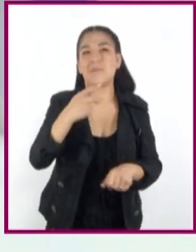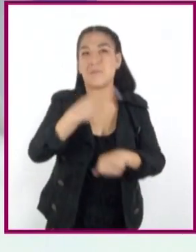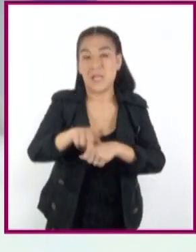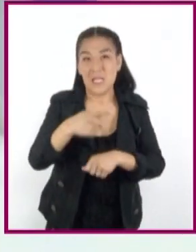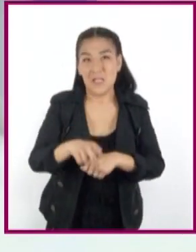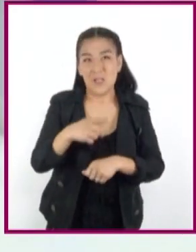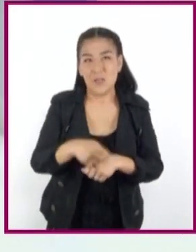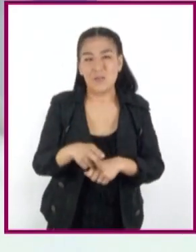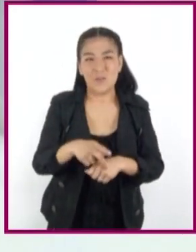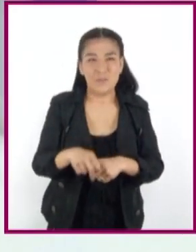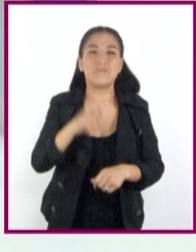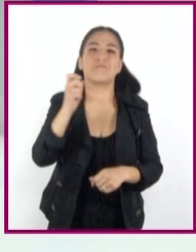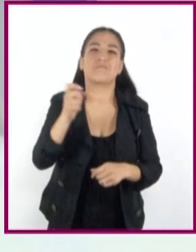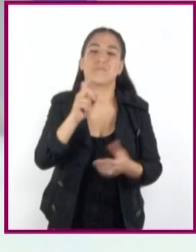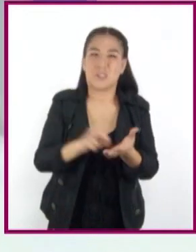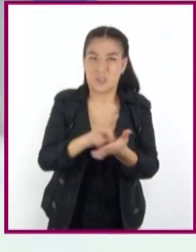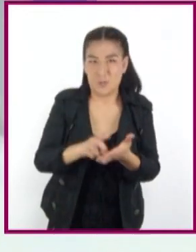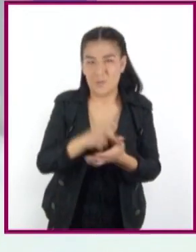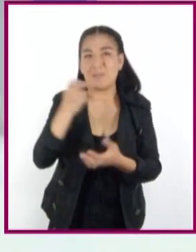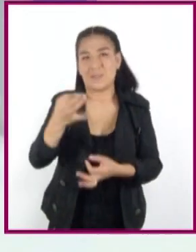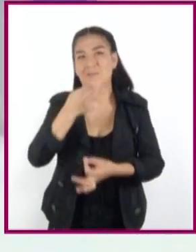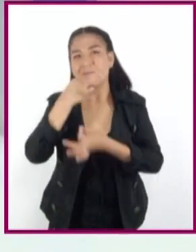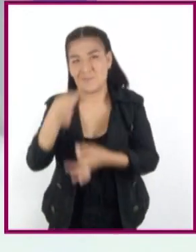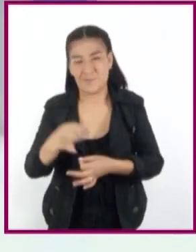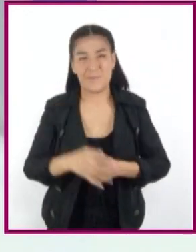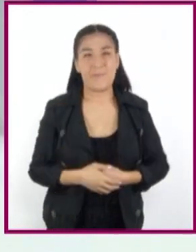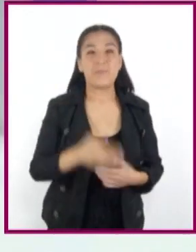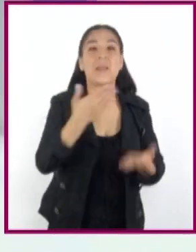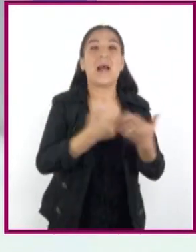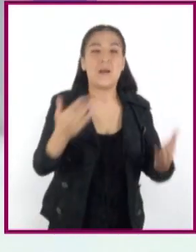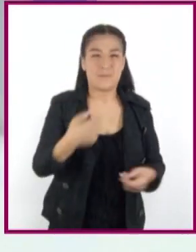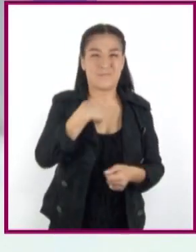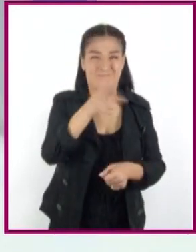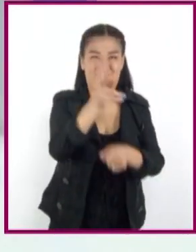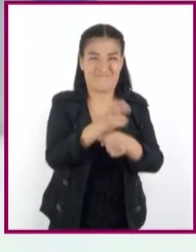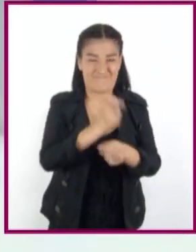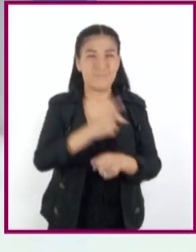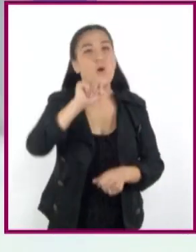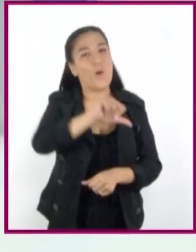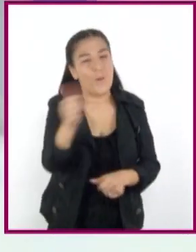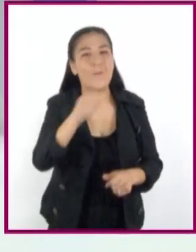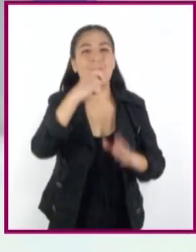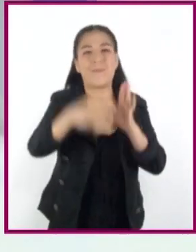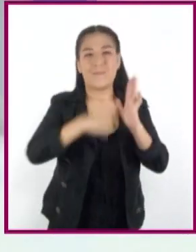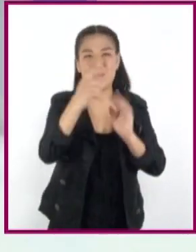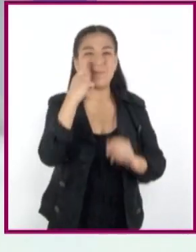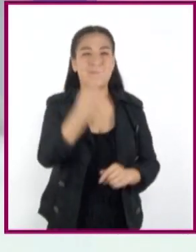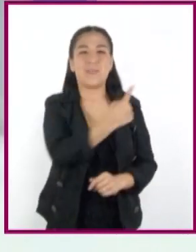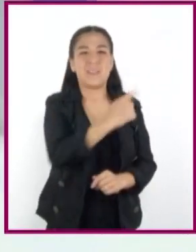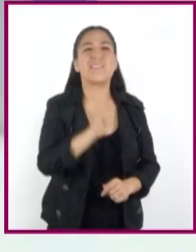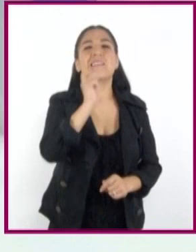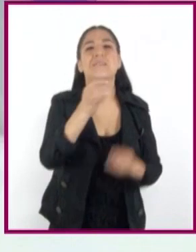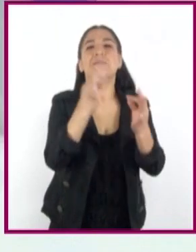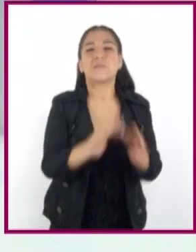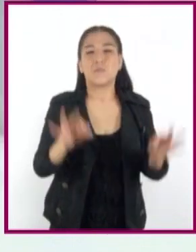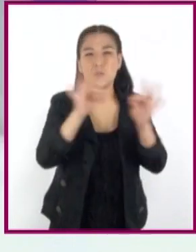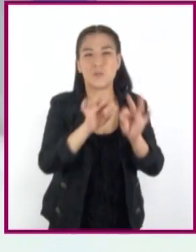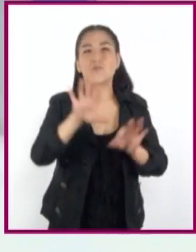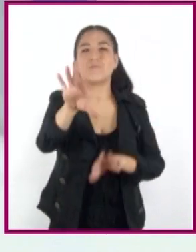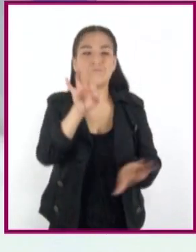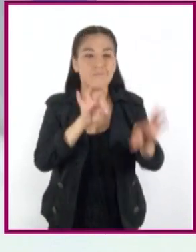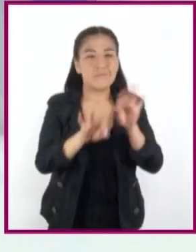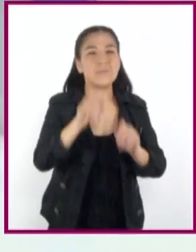consecuencias derivadas de estas. Ahora, les invitamos a ver el siguiente video que resalta la importancia de las elecciones